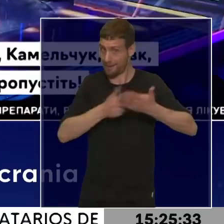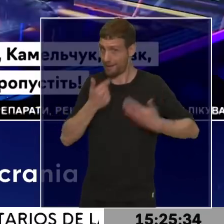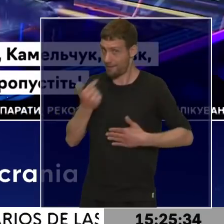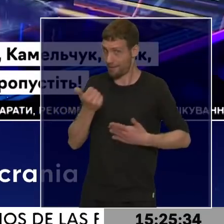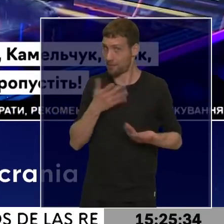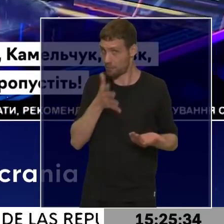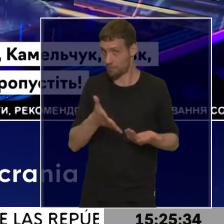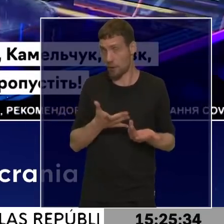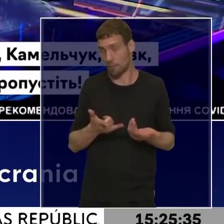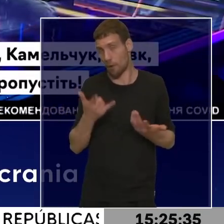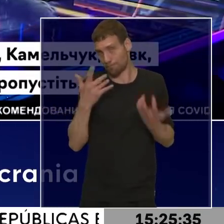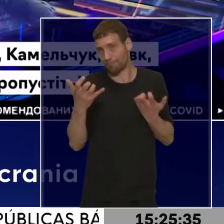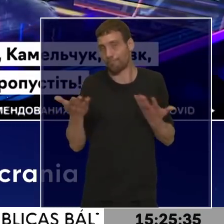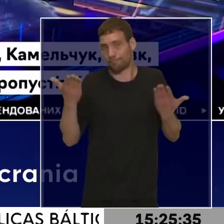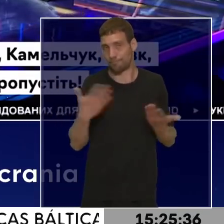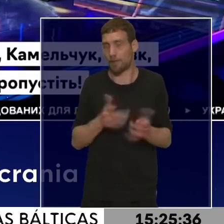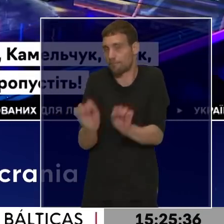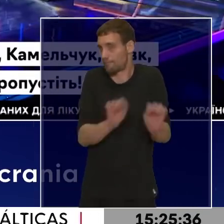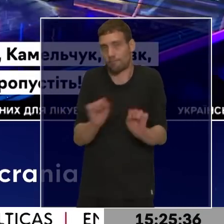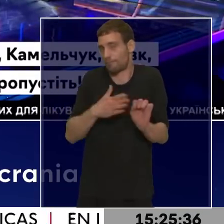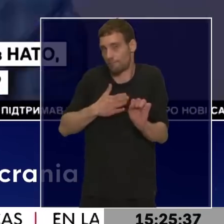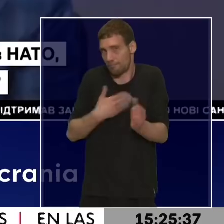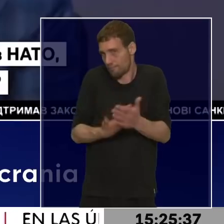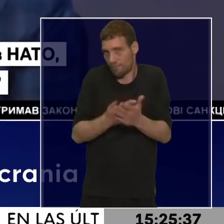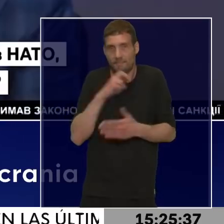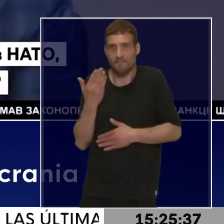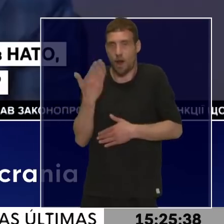subrayar el carácter defensivo de ese armamento.